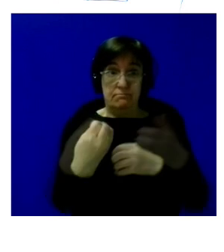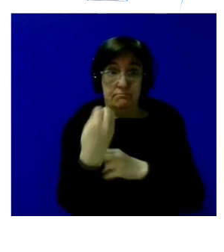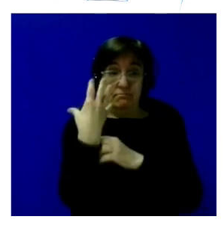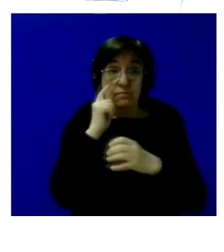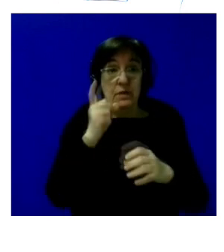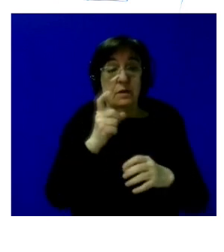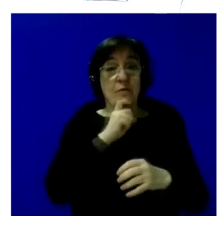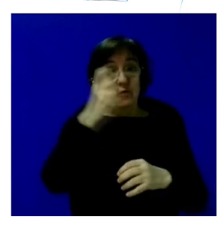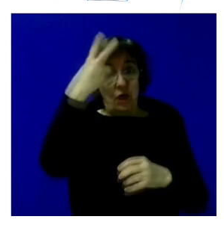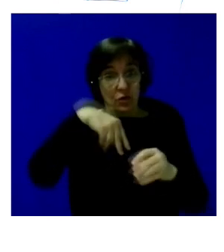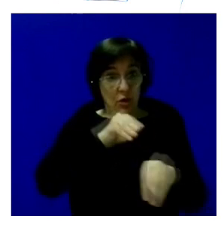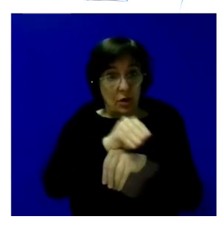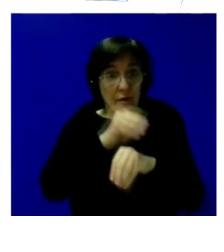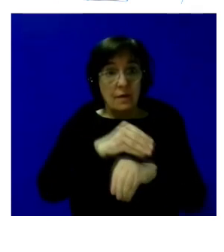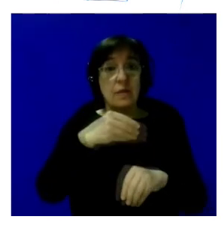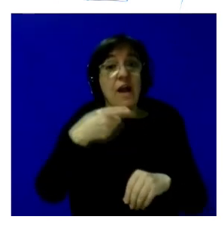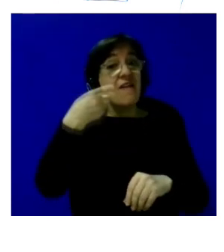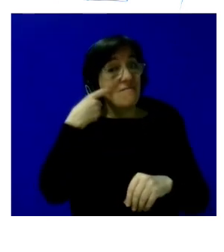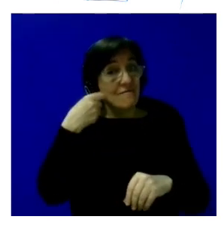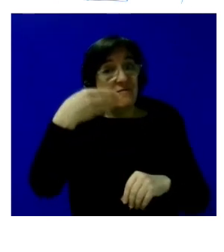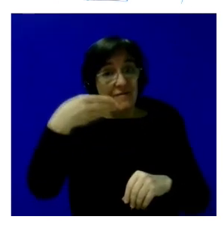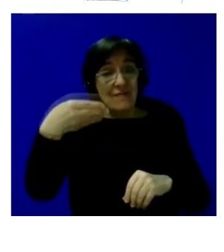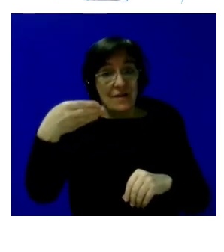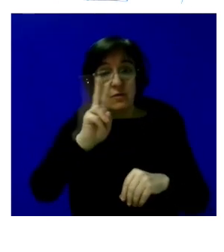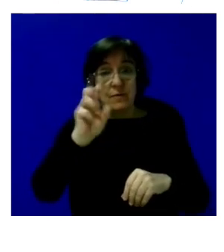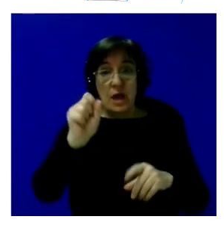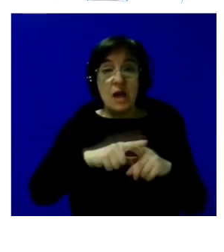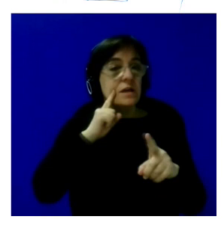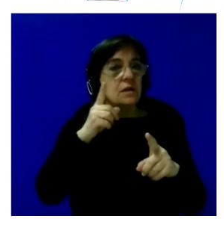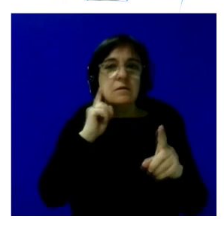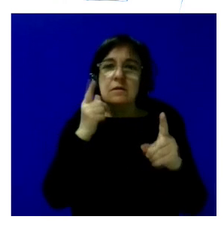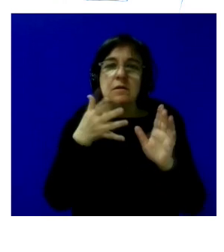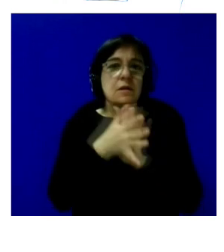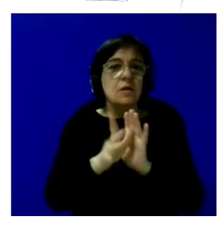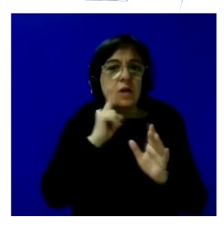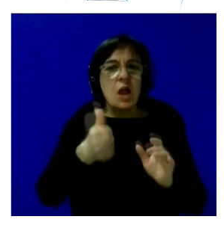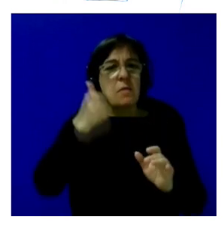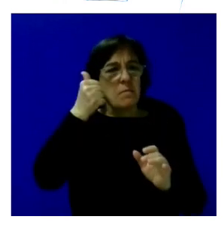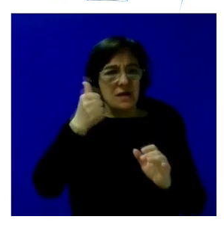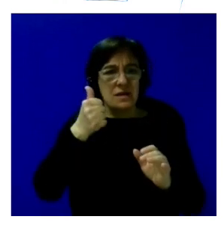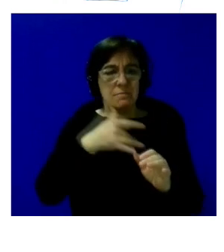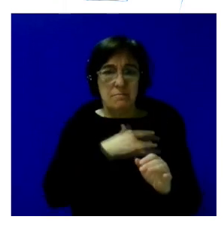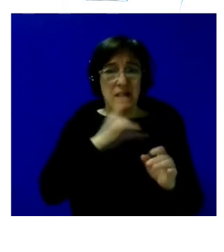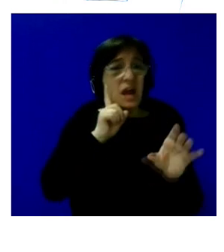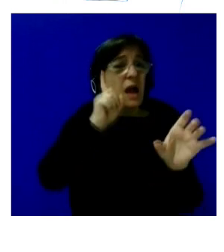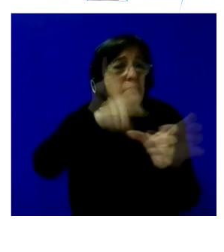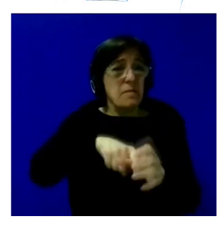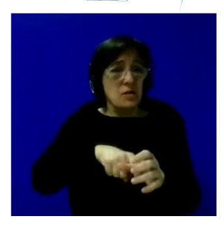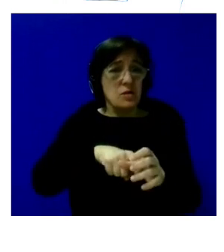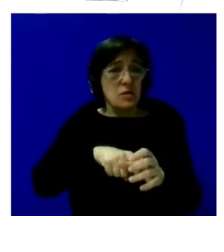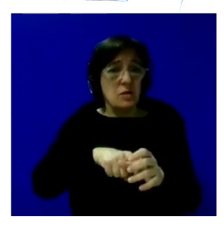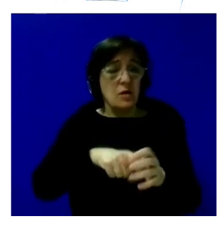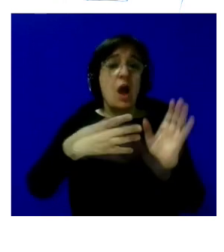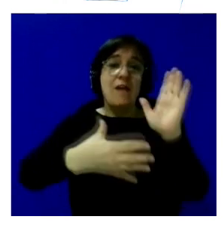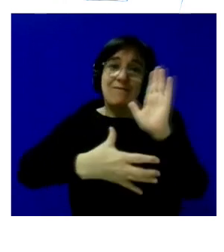Fundación 11 por VVA y que básicamente lo grueso de la participación se han llevado las